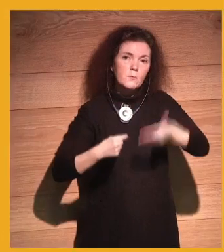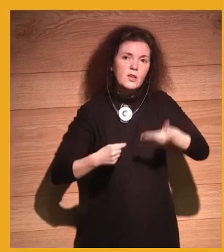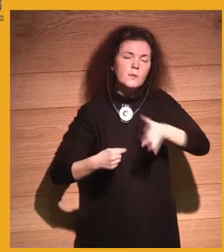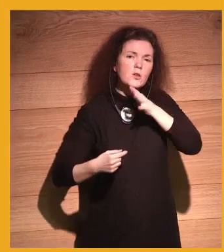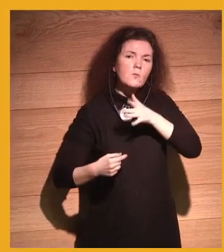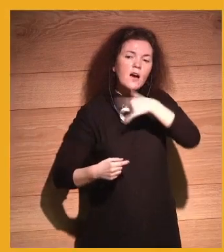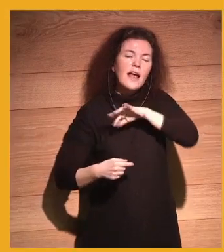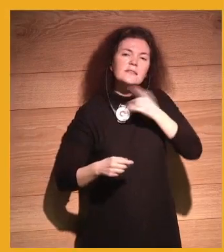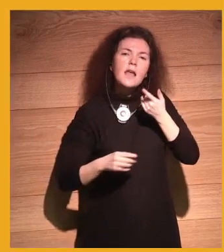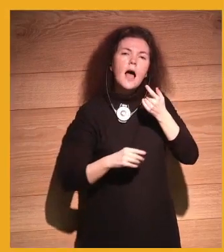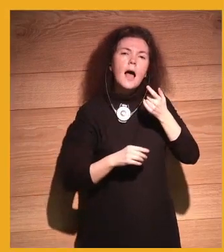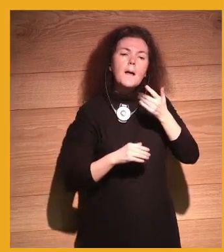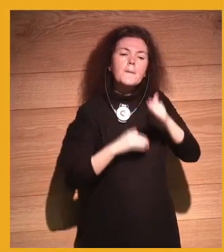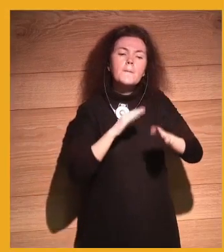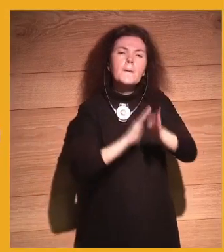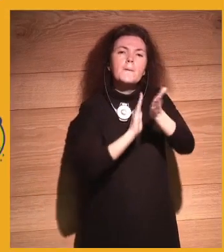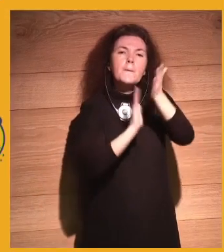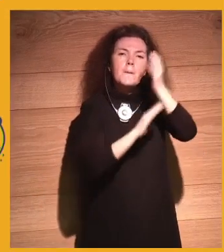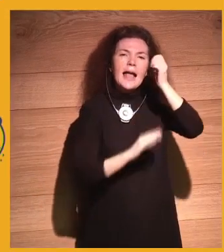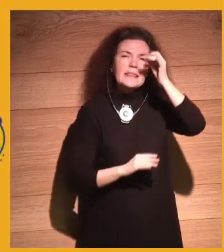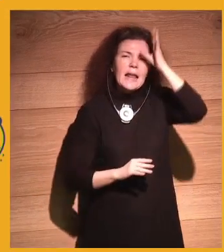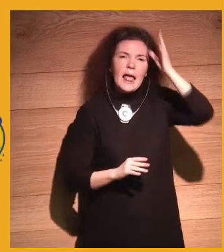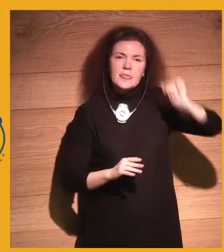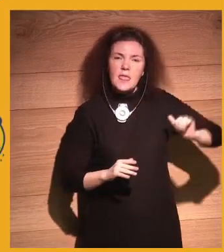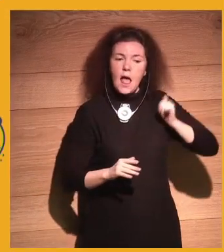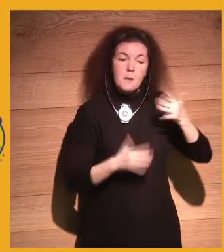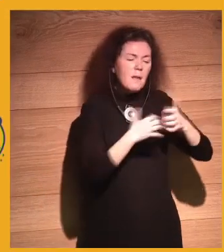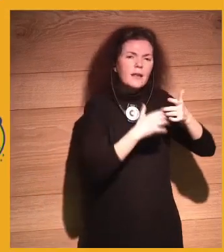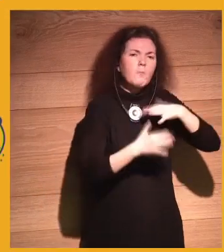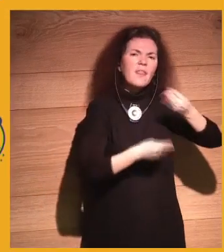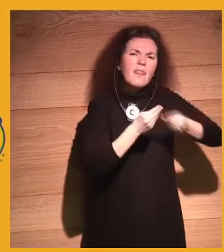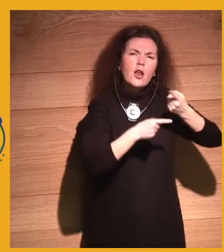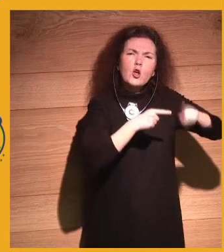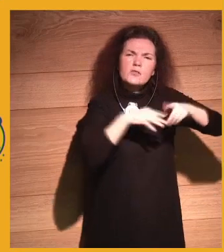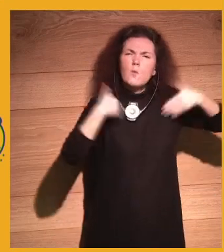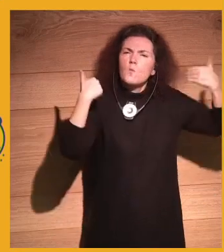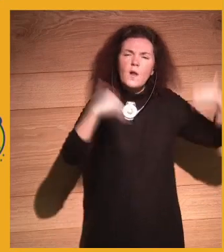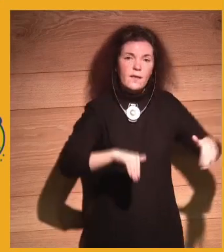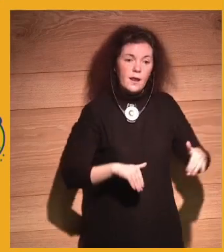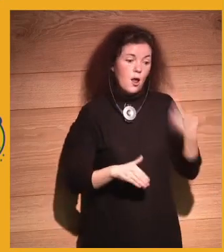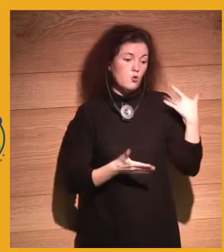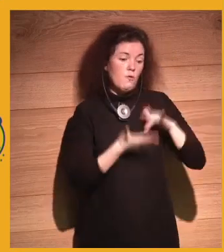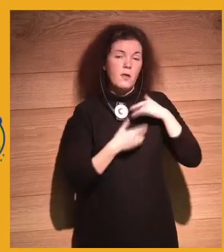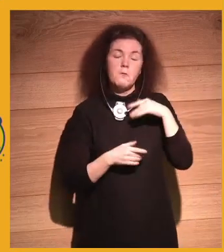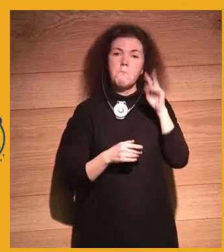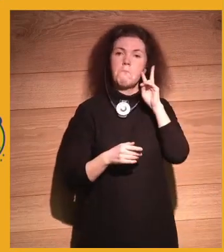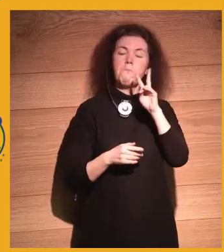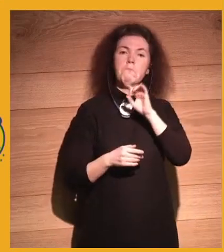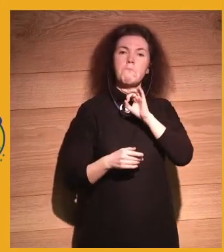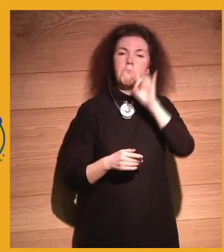porque estamos llegando a una explosión de la inteligencia. Una máquina puede hacer cualquier cosa. El otro día me llamó la atención,